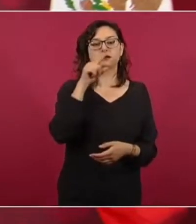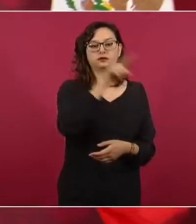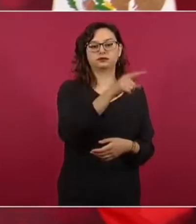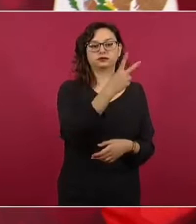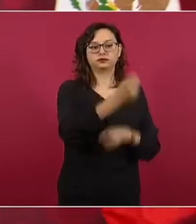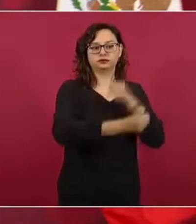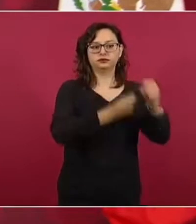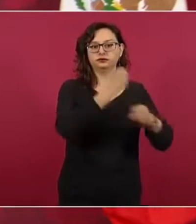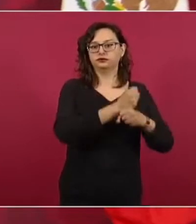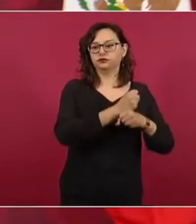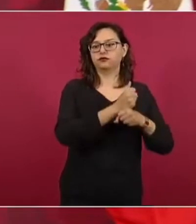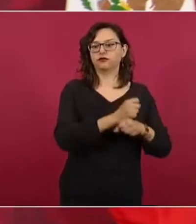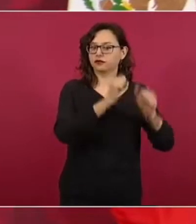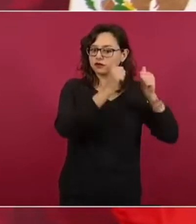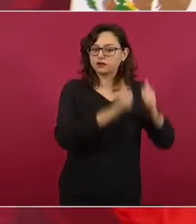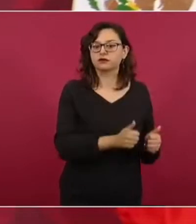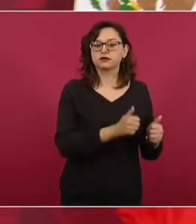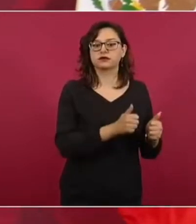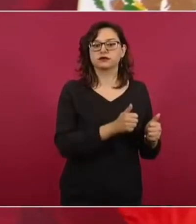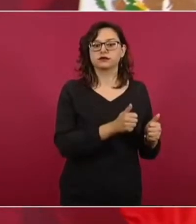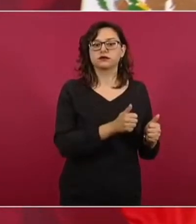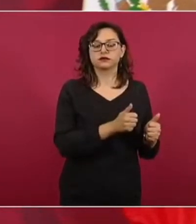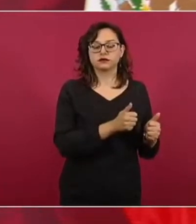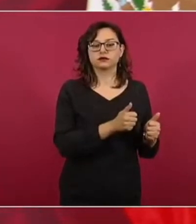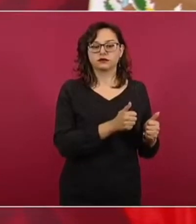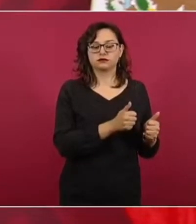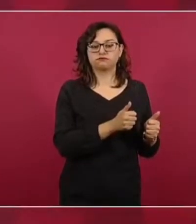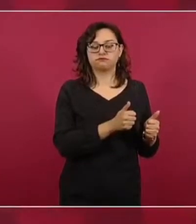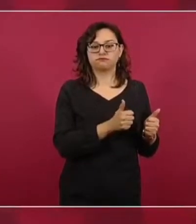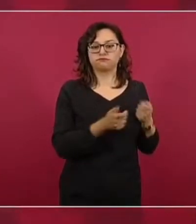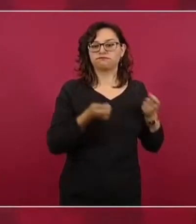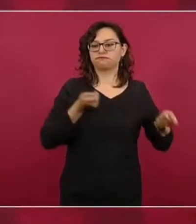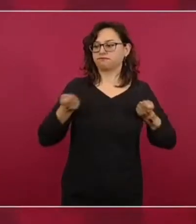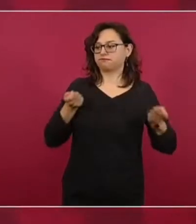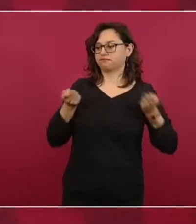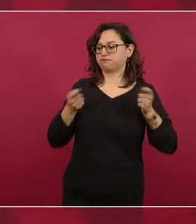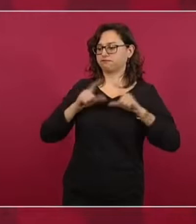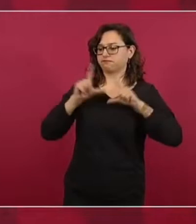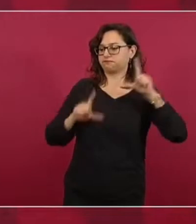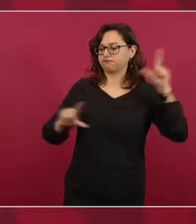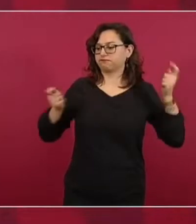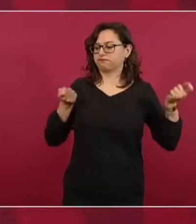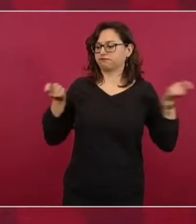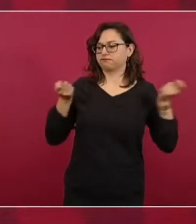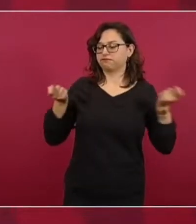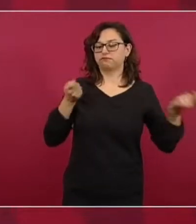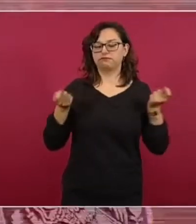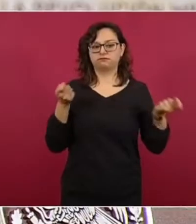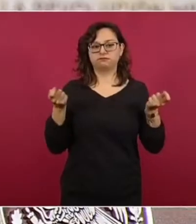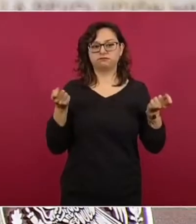ahí mantuvo el mando de la República